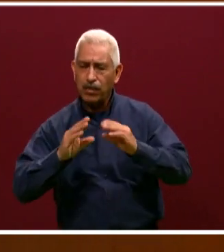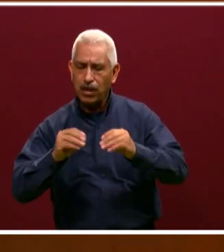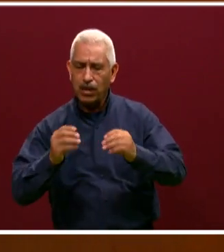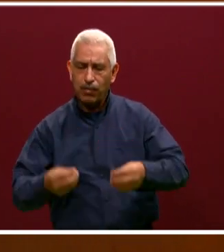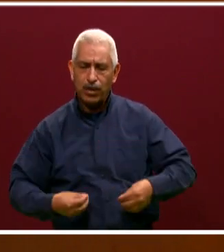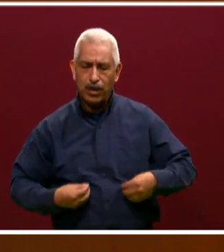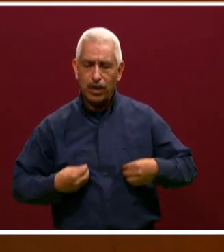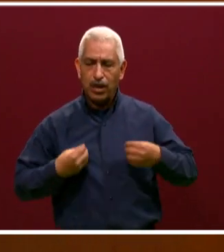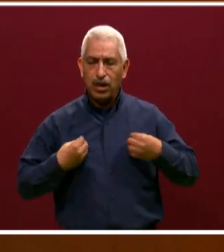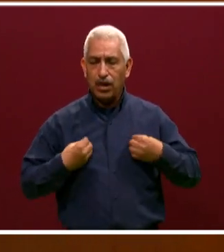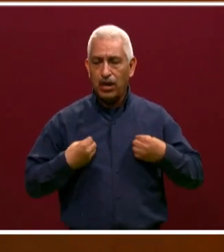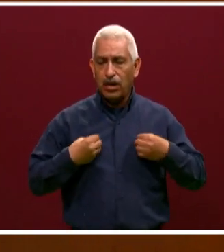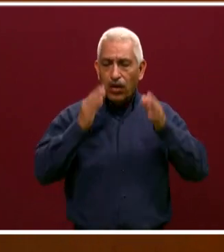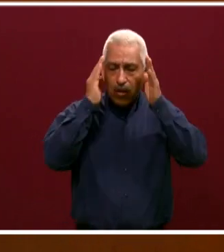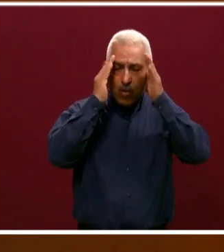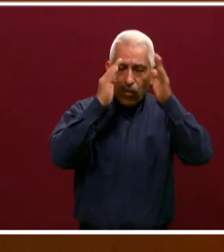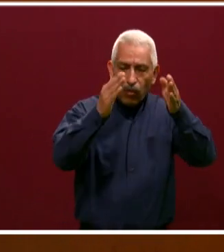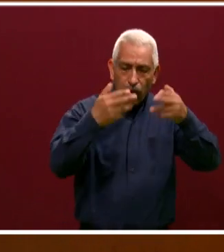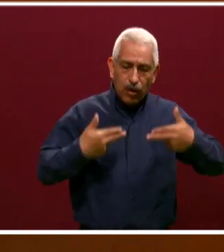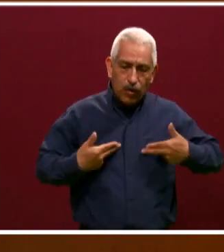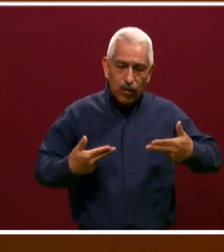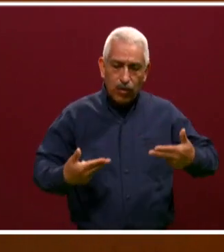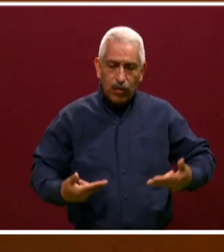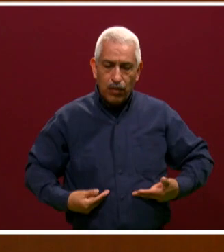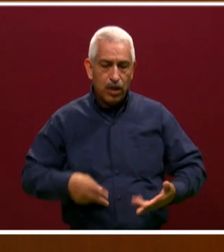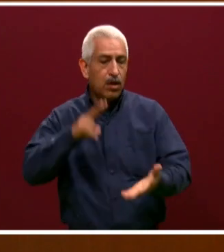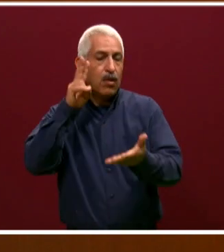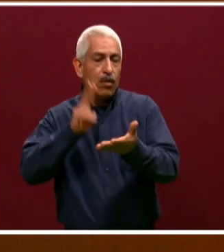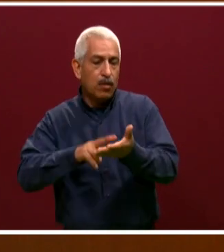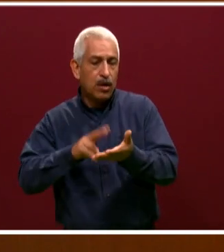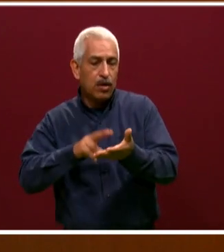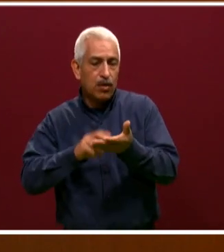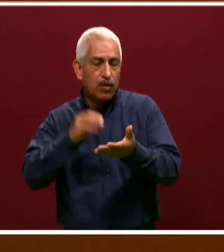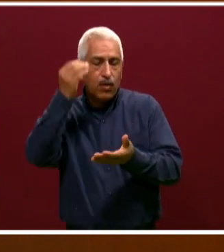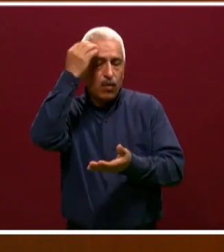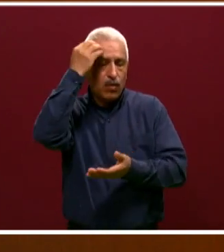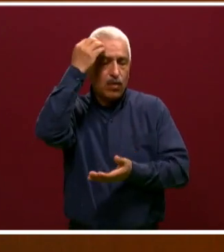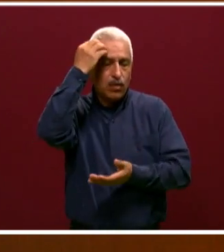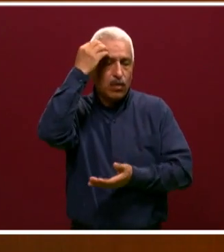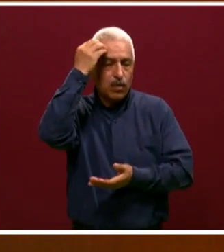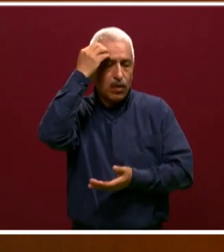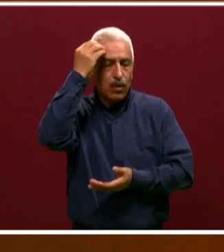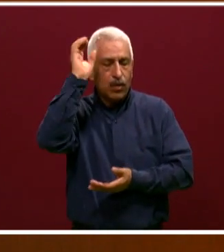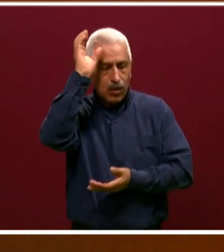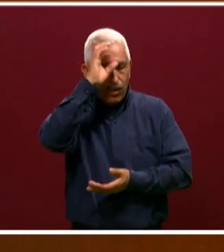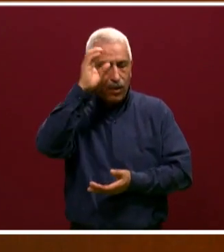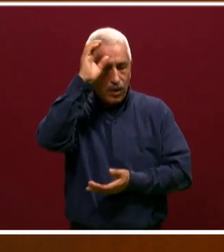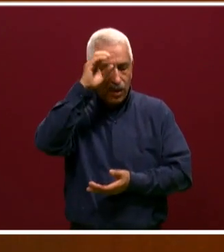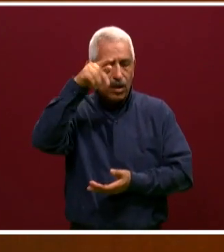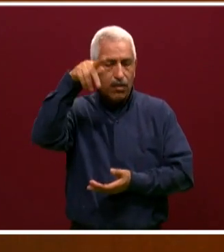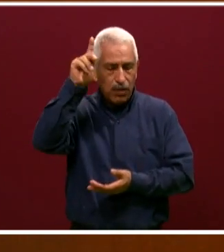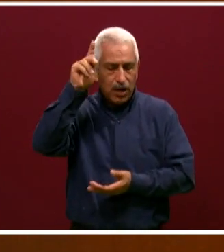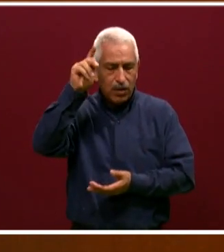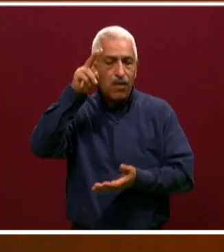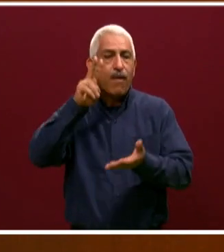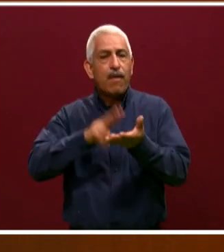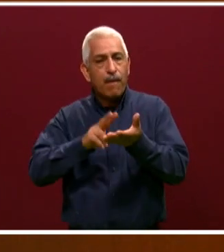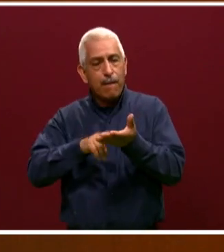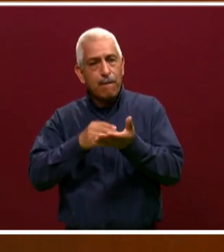con un enfoque humanista, con valores, sí con ciencia, pero también con valores, sobre todo en esos momentos